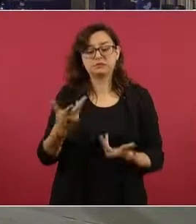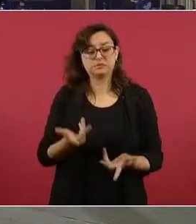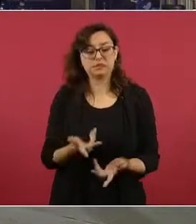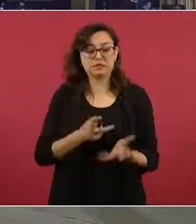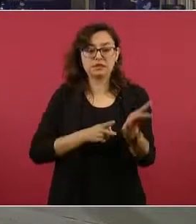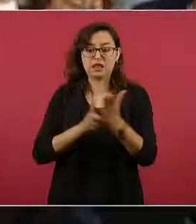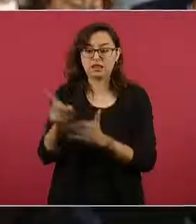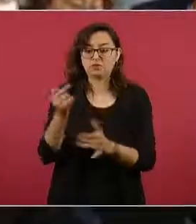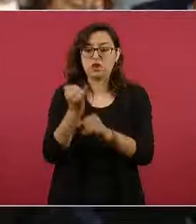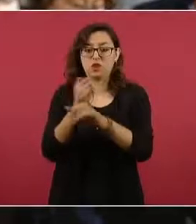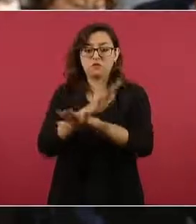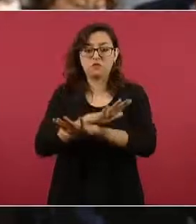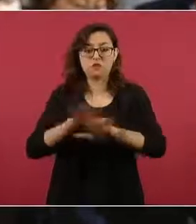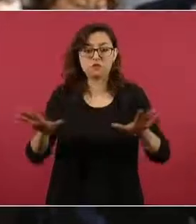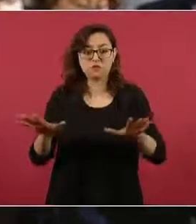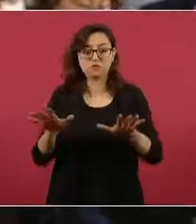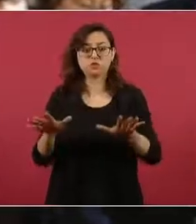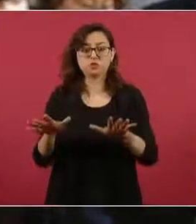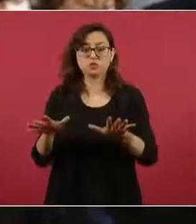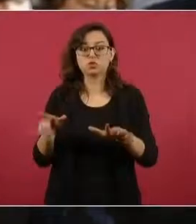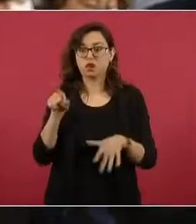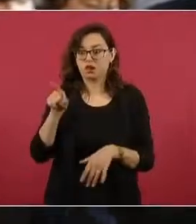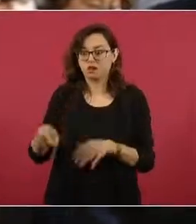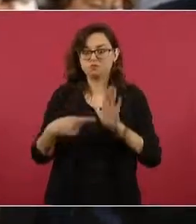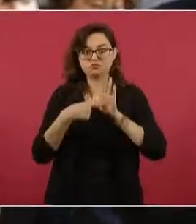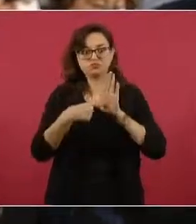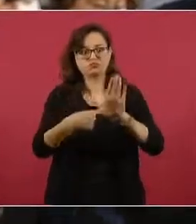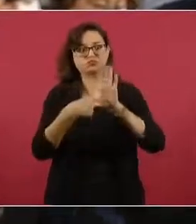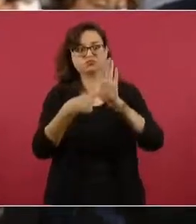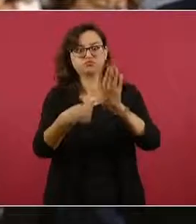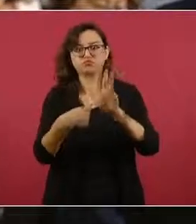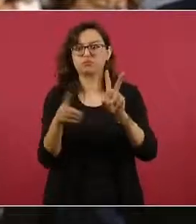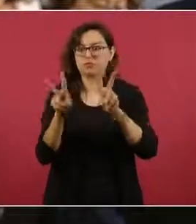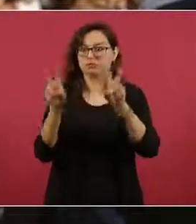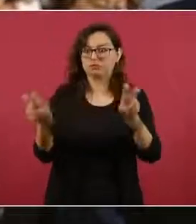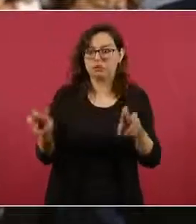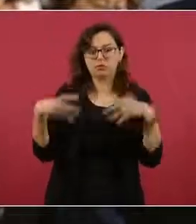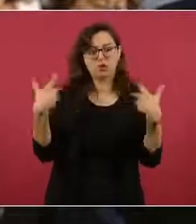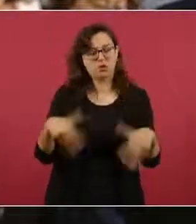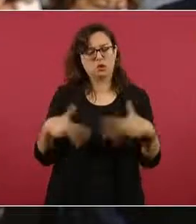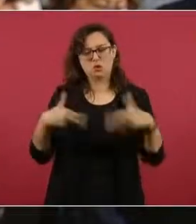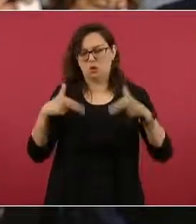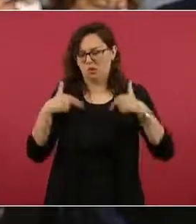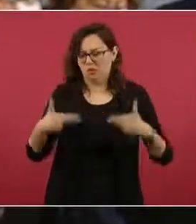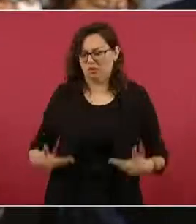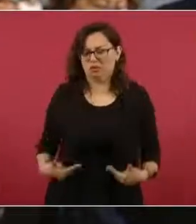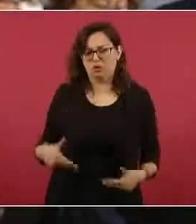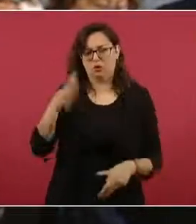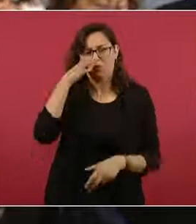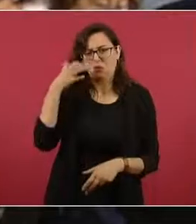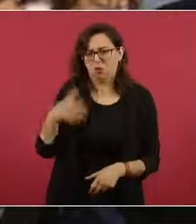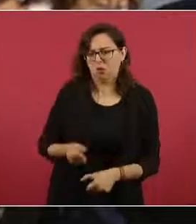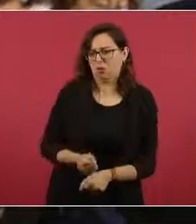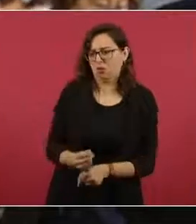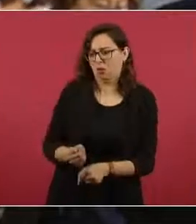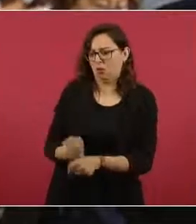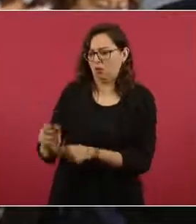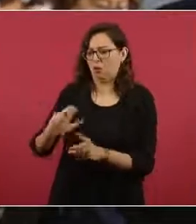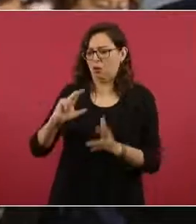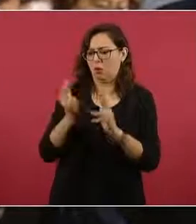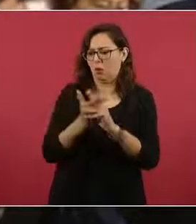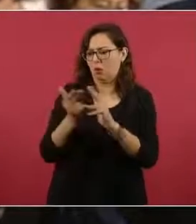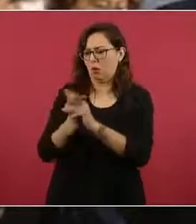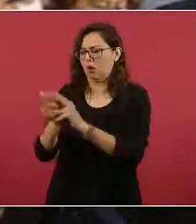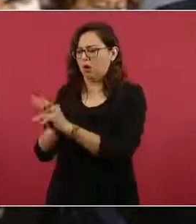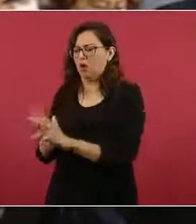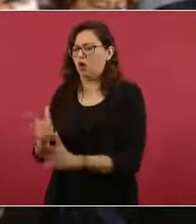dio a conocer estos crímenes de guerra, crímenes de lesa humanidad, además de grandes casos de corrupción a nivel